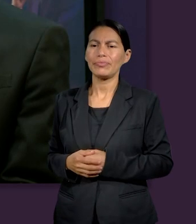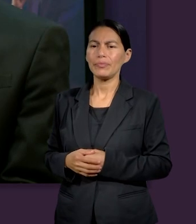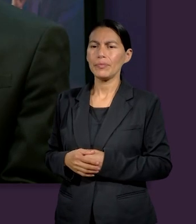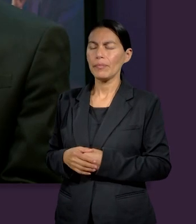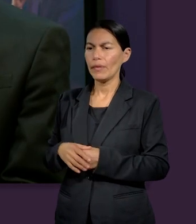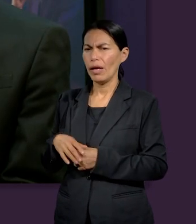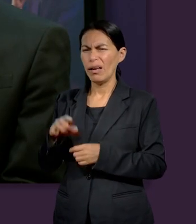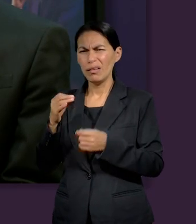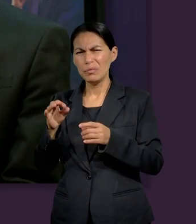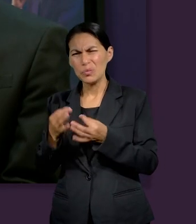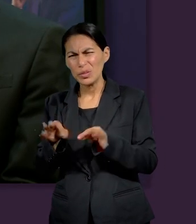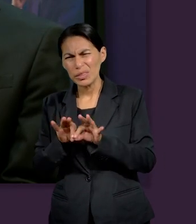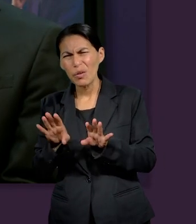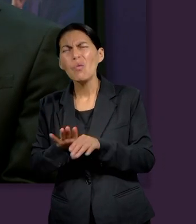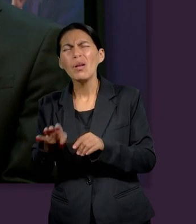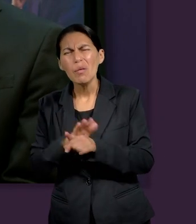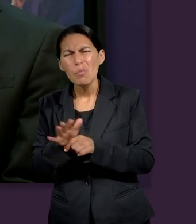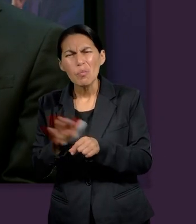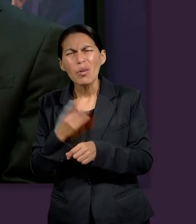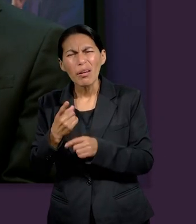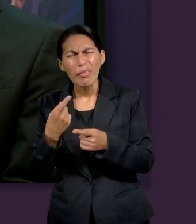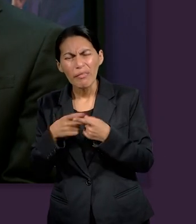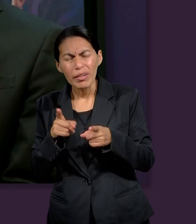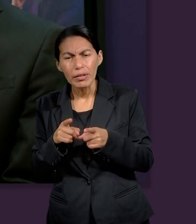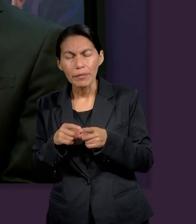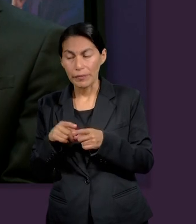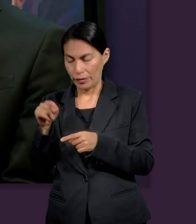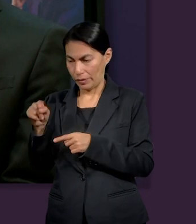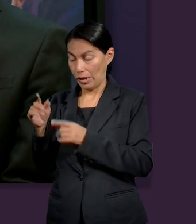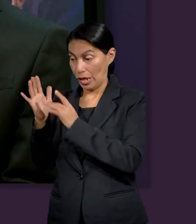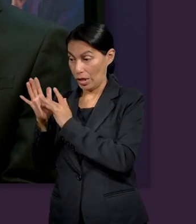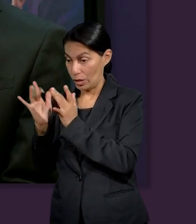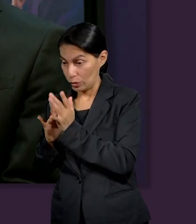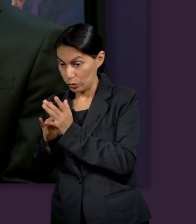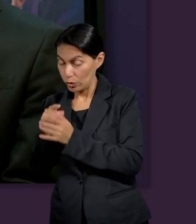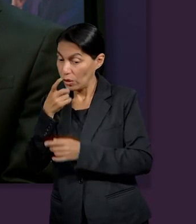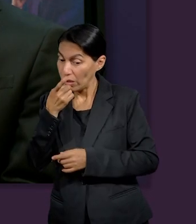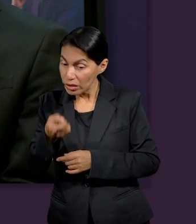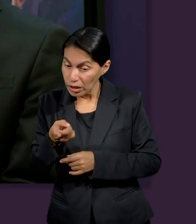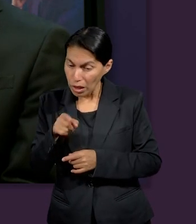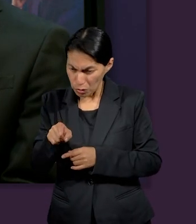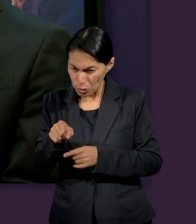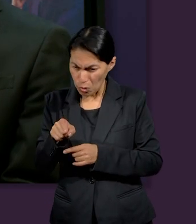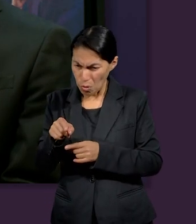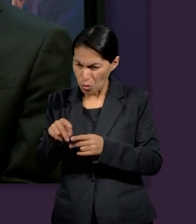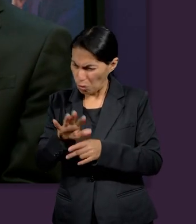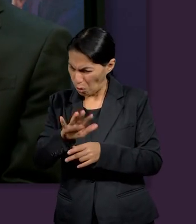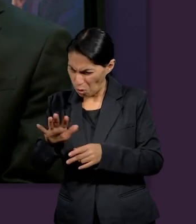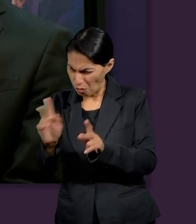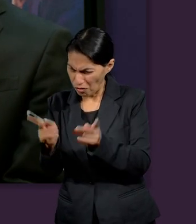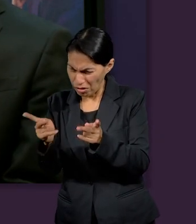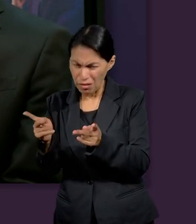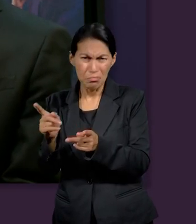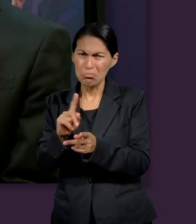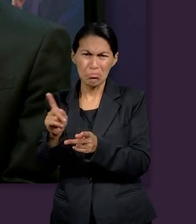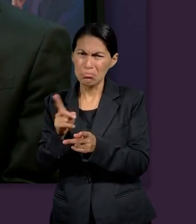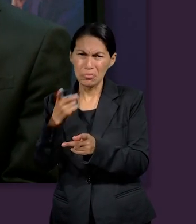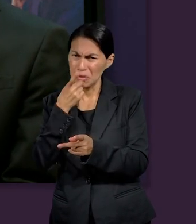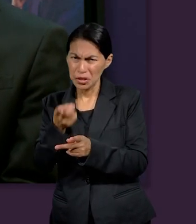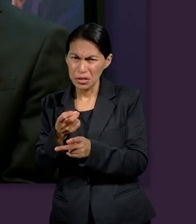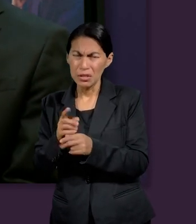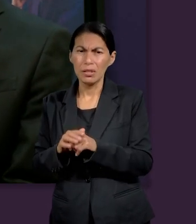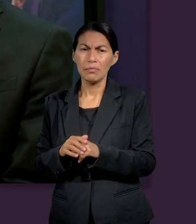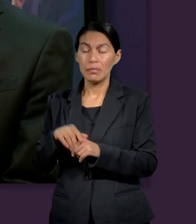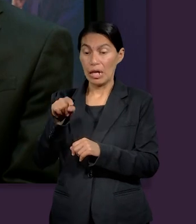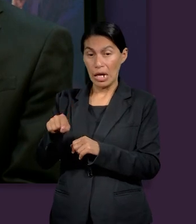diferencia interesante es que Jesús no le da ninguna condición a saqueo no le dice ve y vende y vende todo lo que tienes